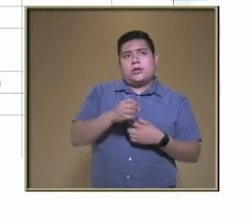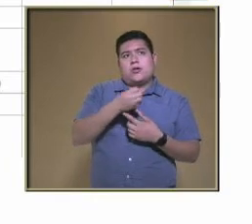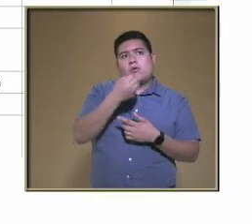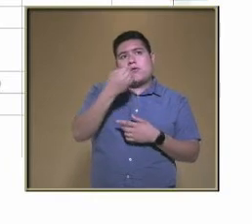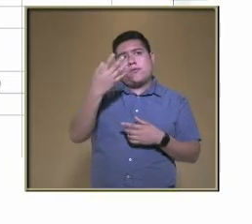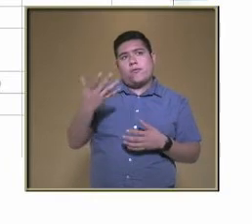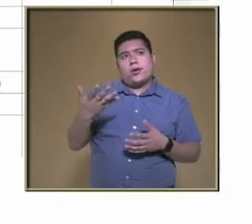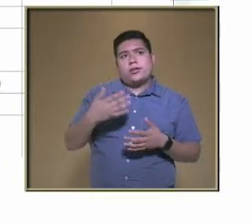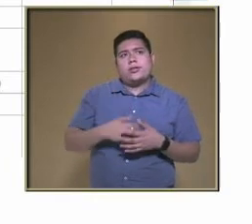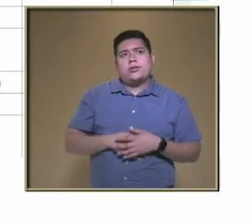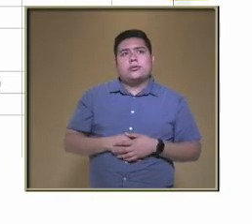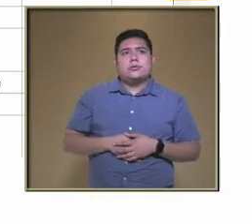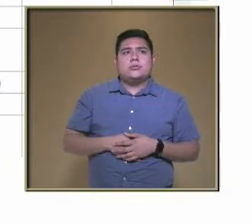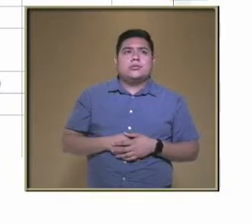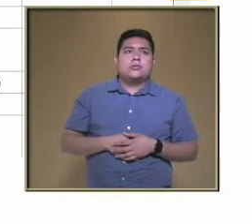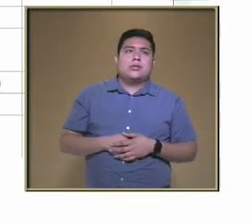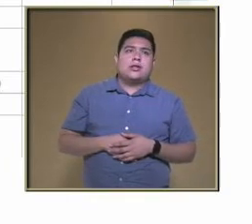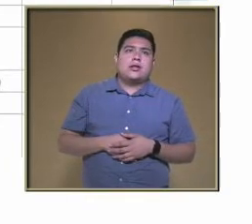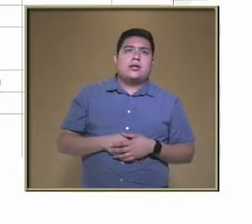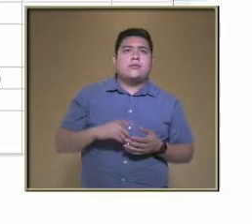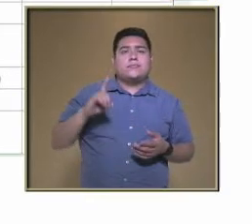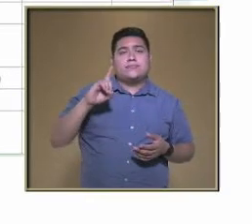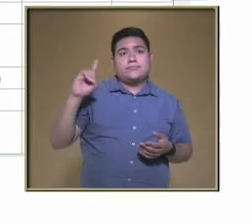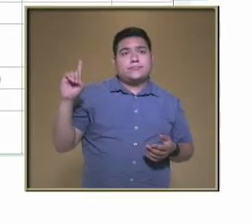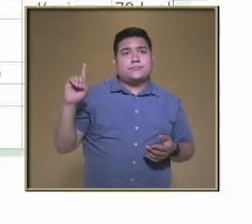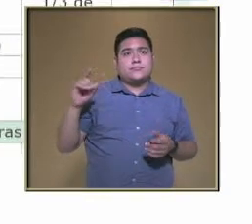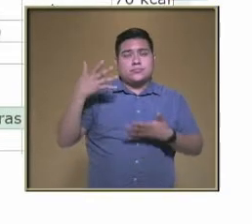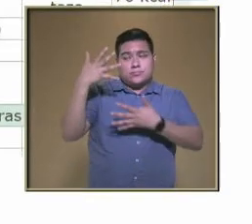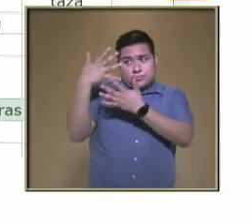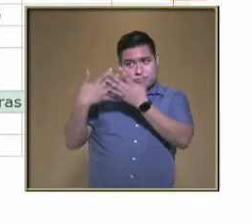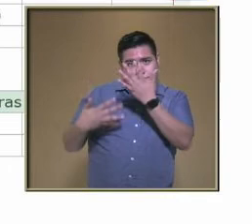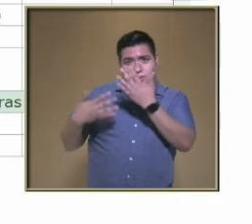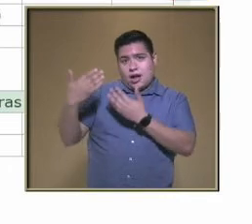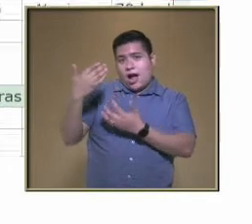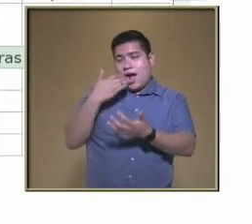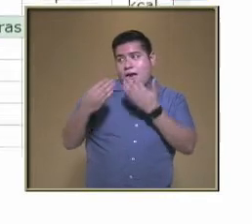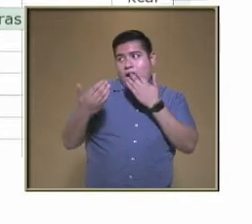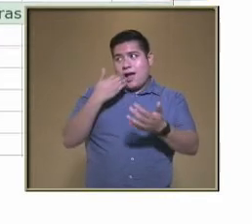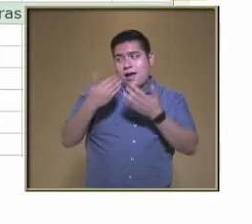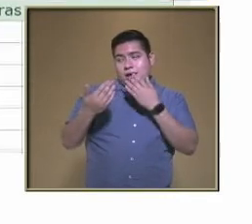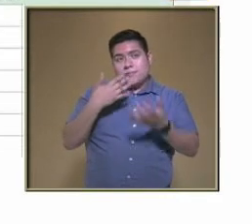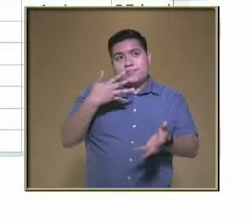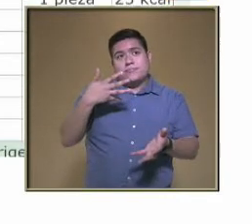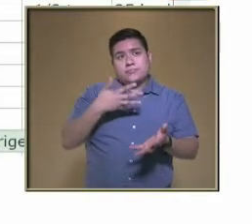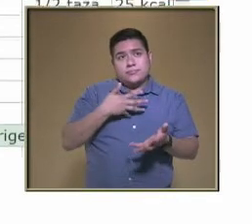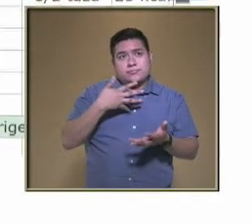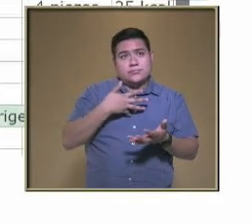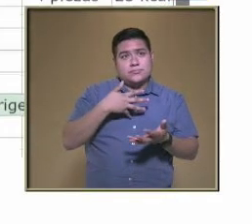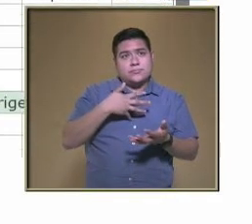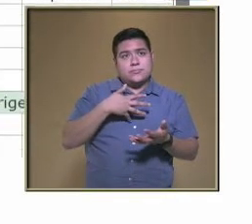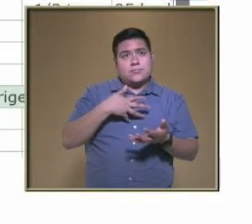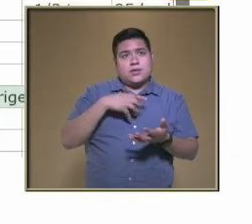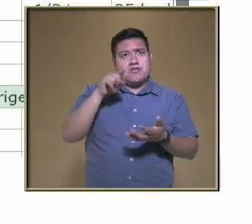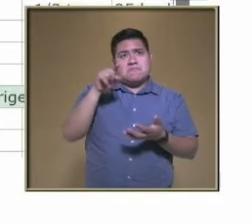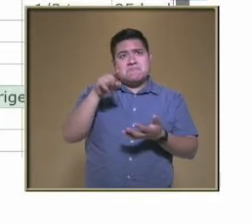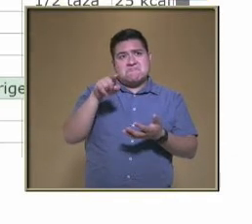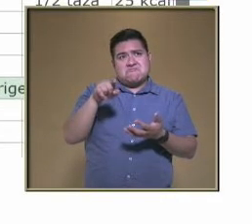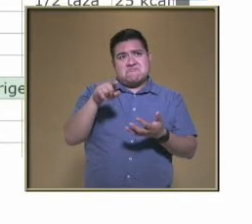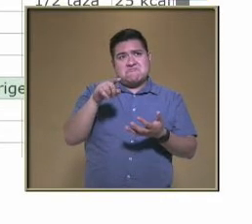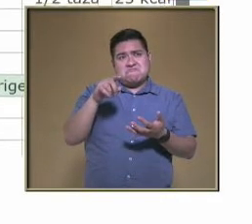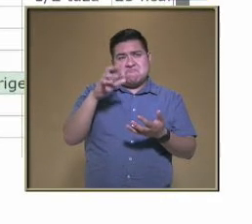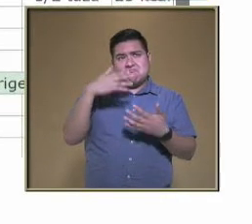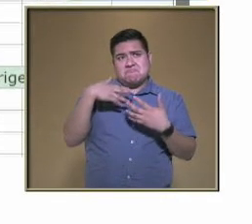Del lado derecho Te da un ejemplo De tablas De alimentos Para que tengas Una idea Muy clara